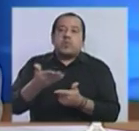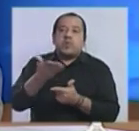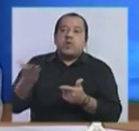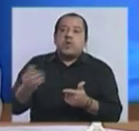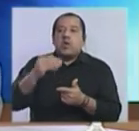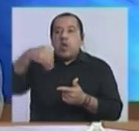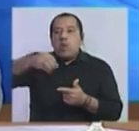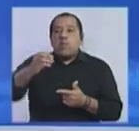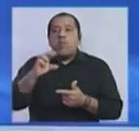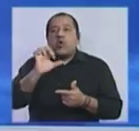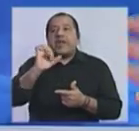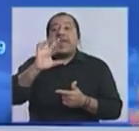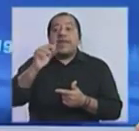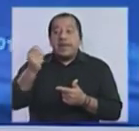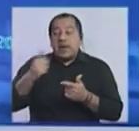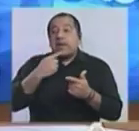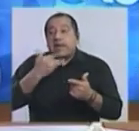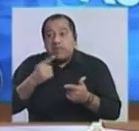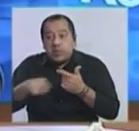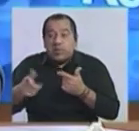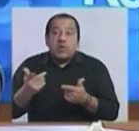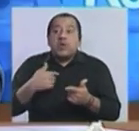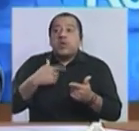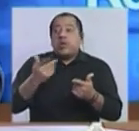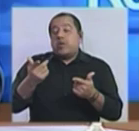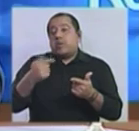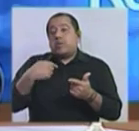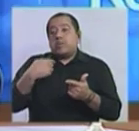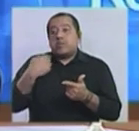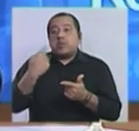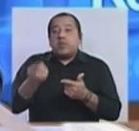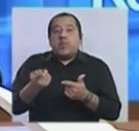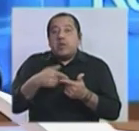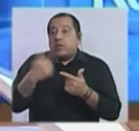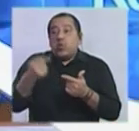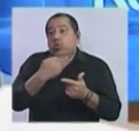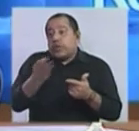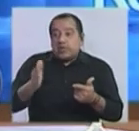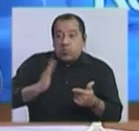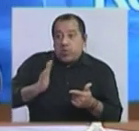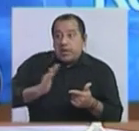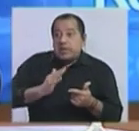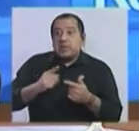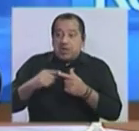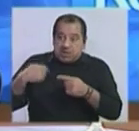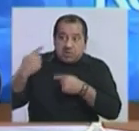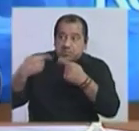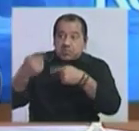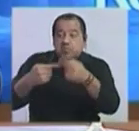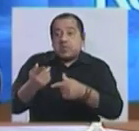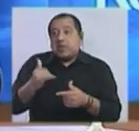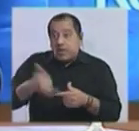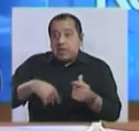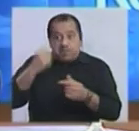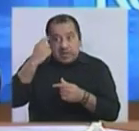Irene Moreira. Es decir, para poner un ejemplo, fuera del Frente Amplio. Y después quedan afuera otras con una trayectoria muy amplia,